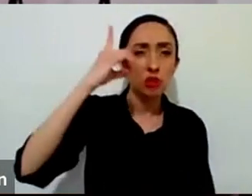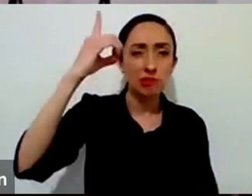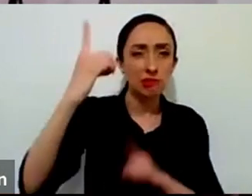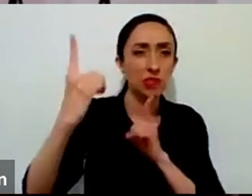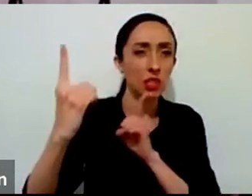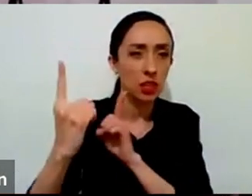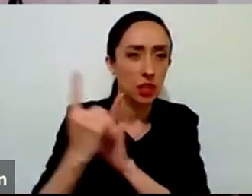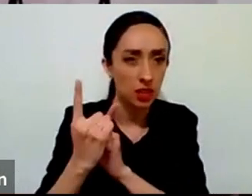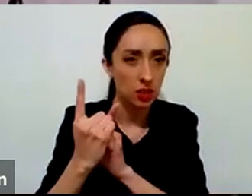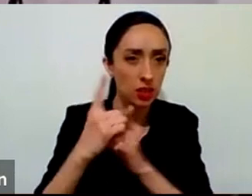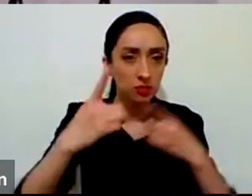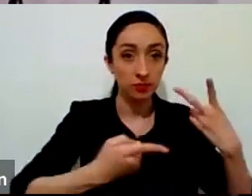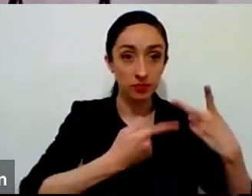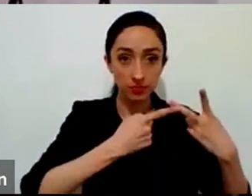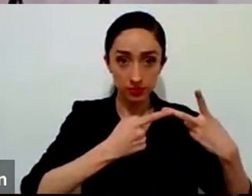¿en qué lugar